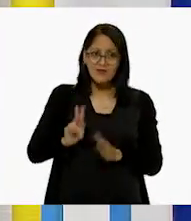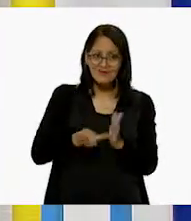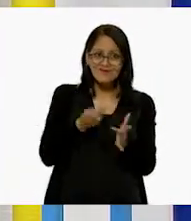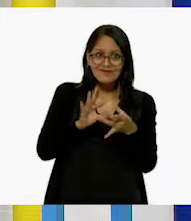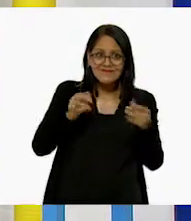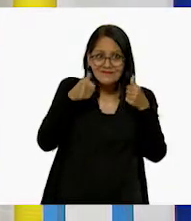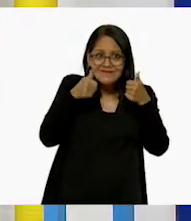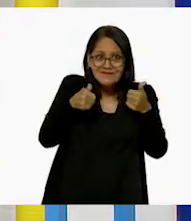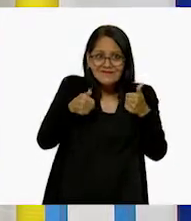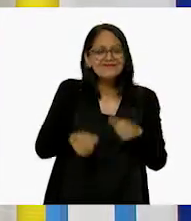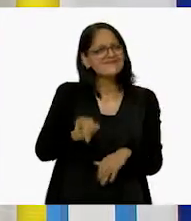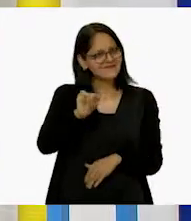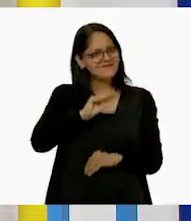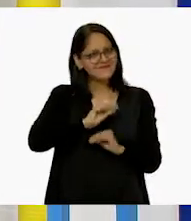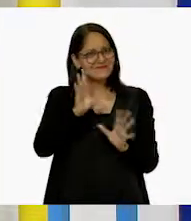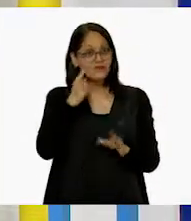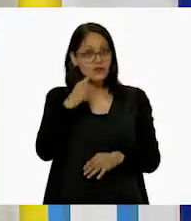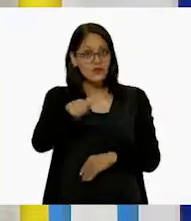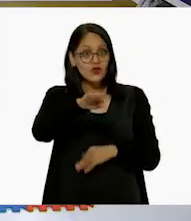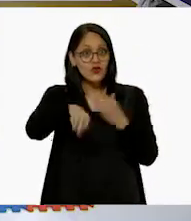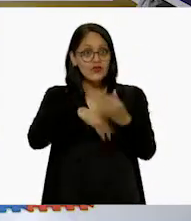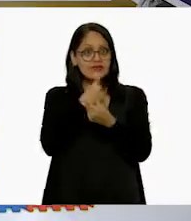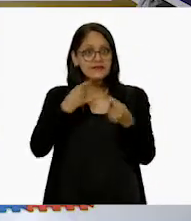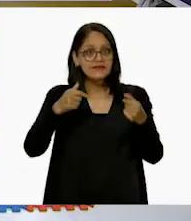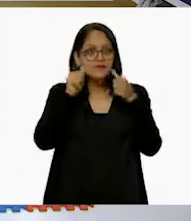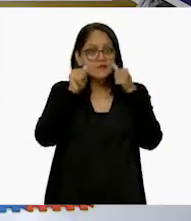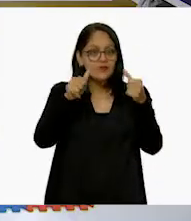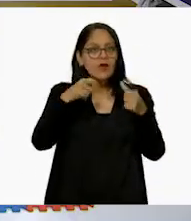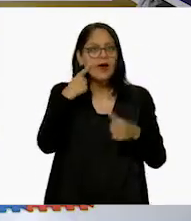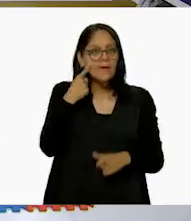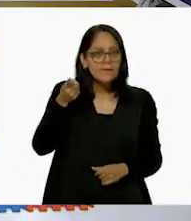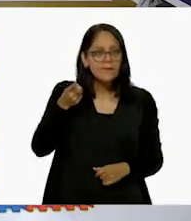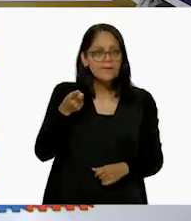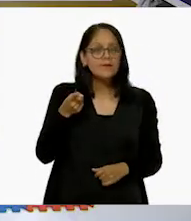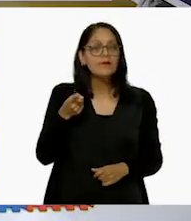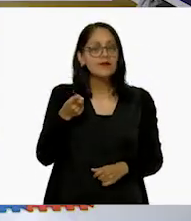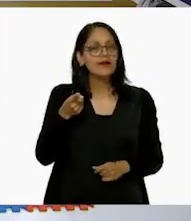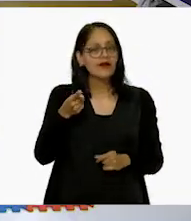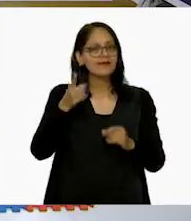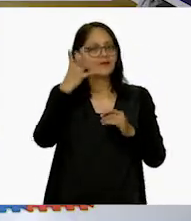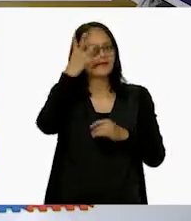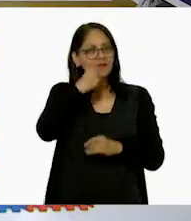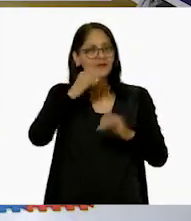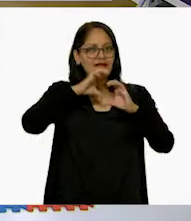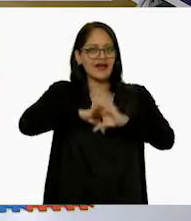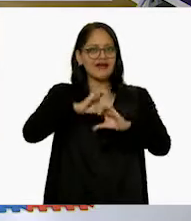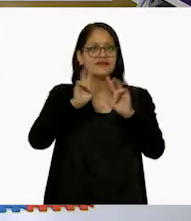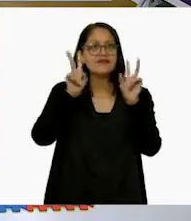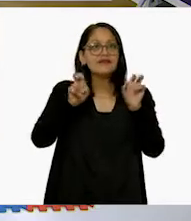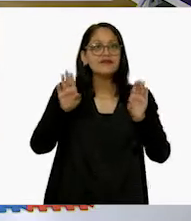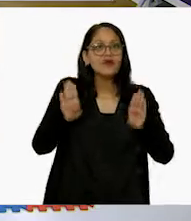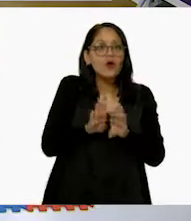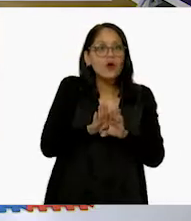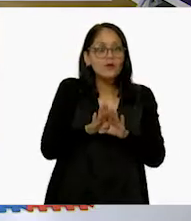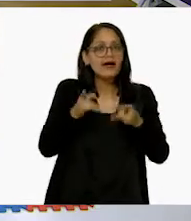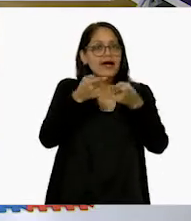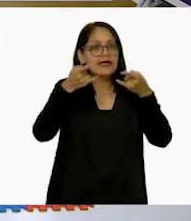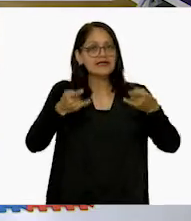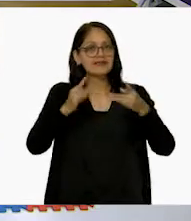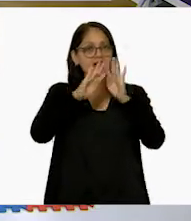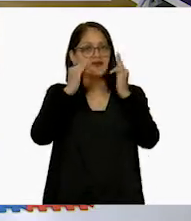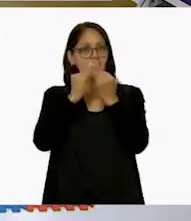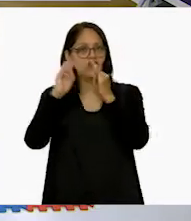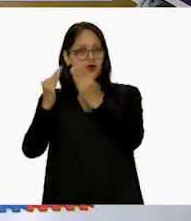más? Claro que podemos escucharla. Niñas y niños, pongan mucha atención y escuchen este lindo cuento, que se llama La historia de las figuras